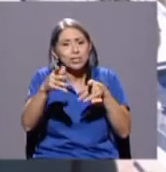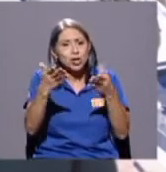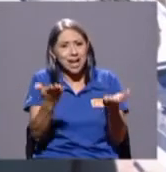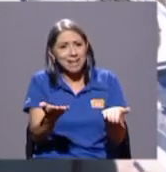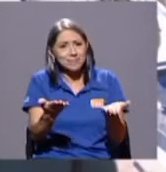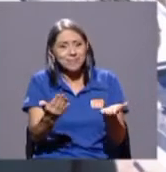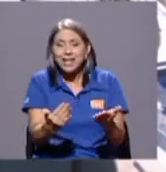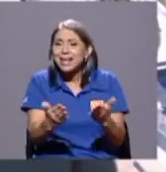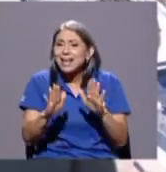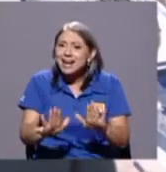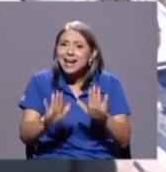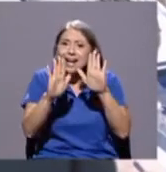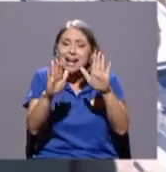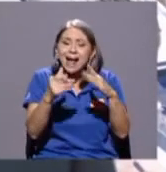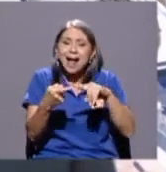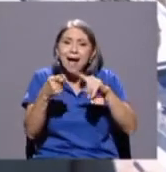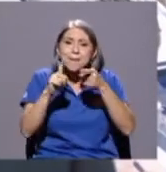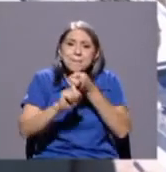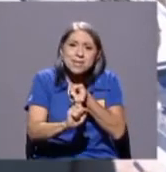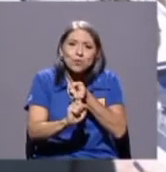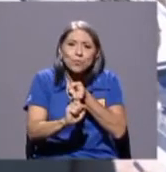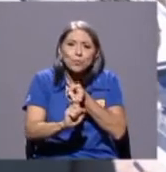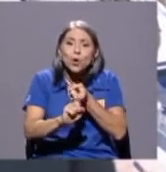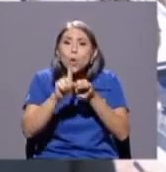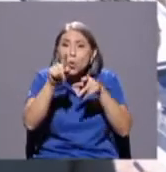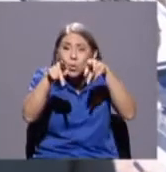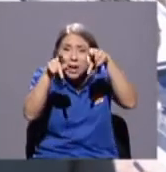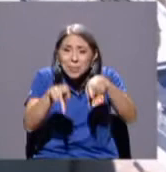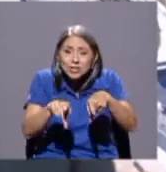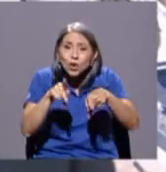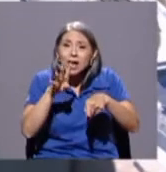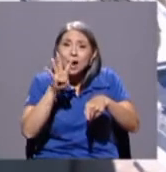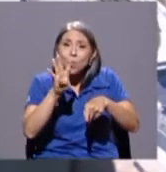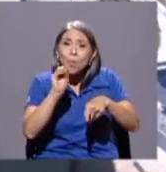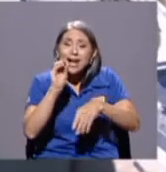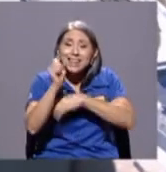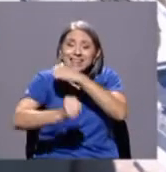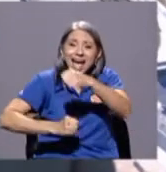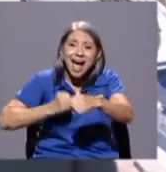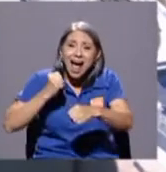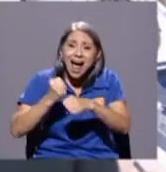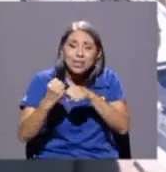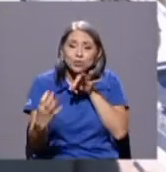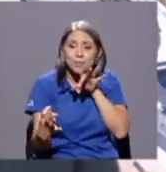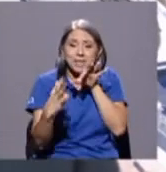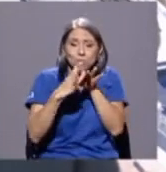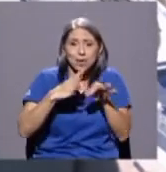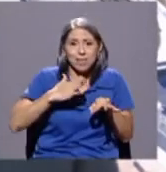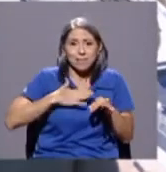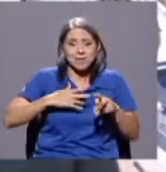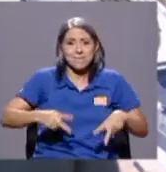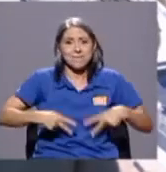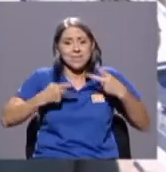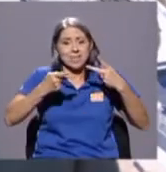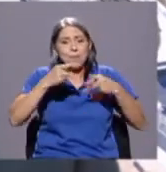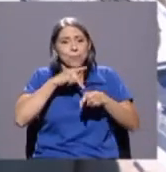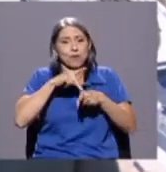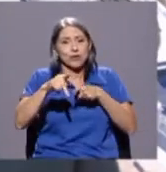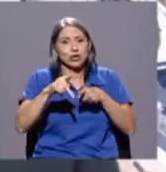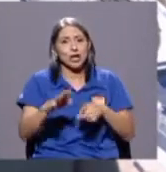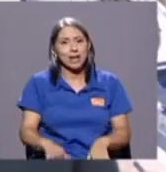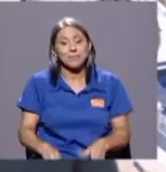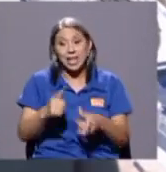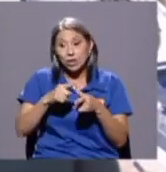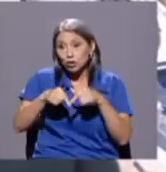que ha estado vinculada durante 40 años en mi vida profesional. Así es que me parece que este